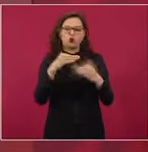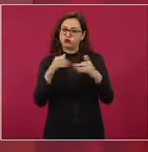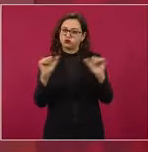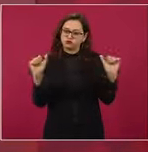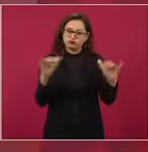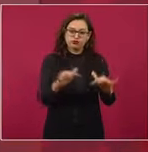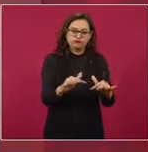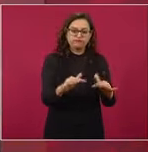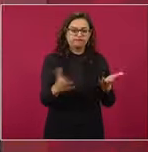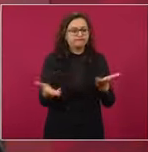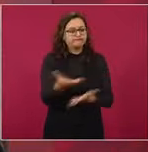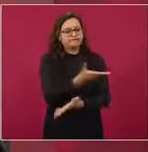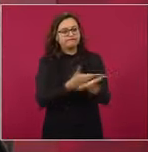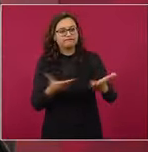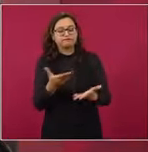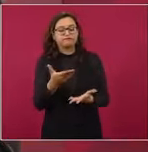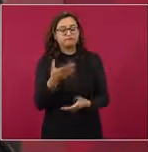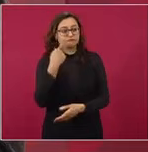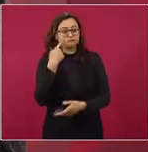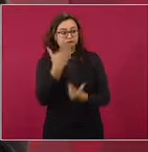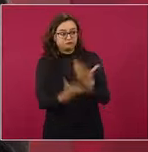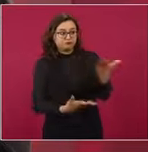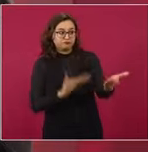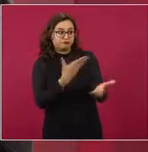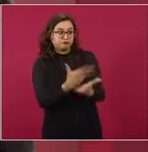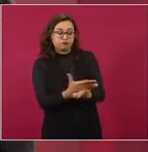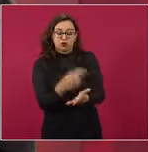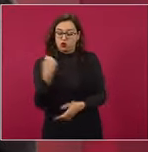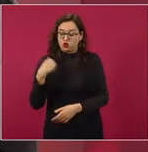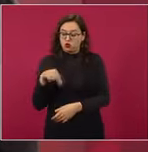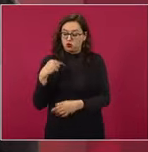Y ahí se puso a consideración el nombre de Morena